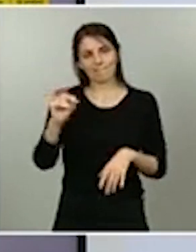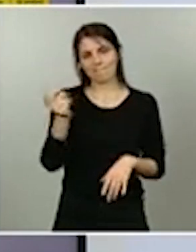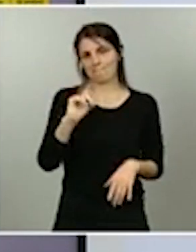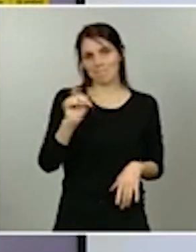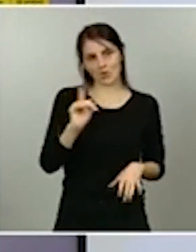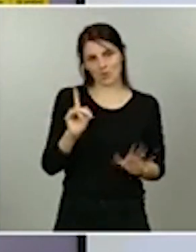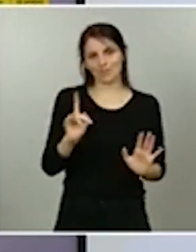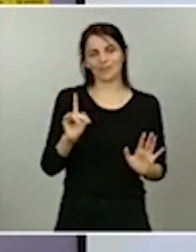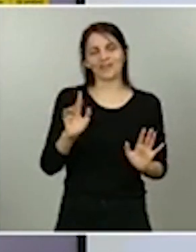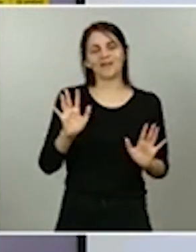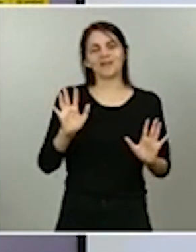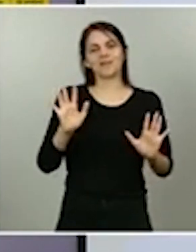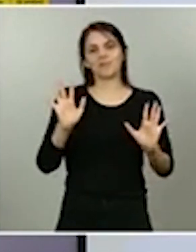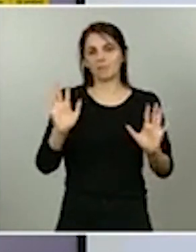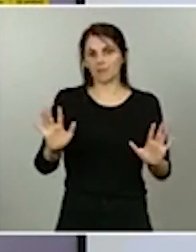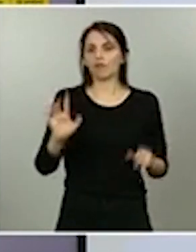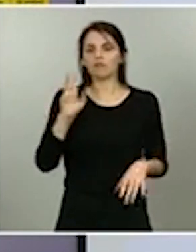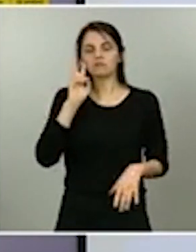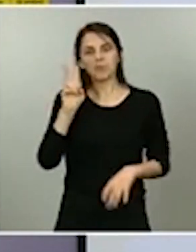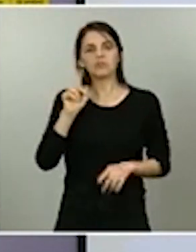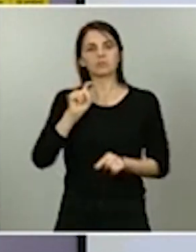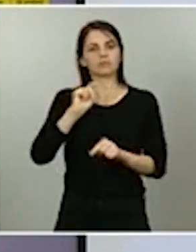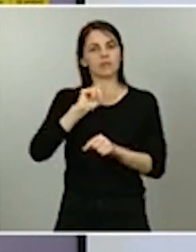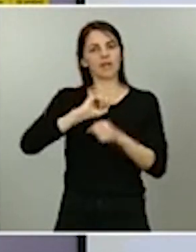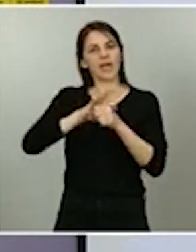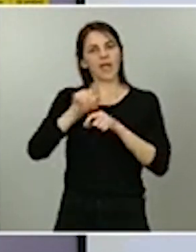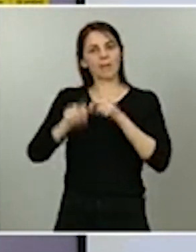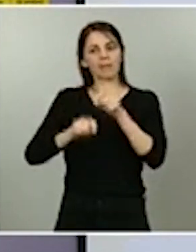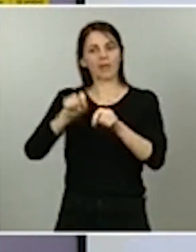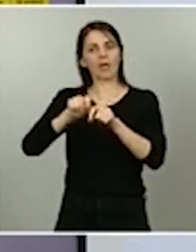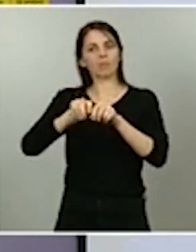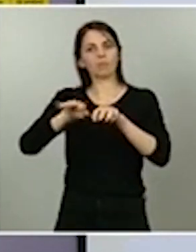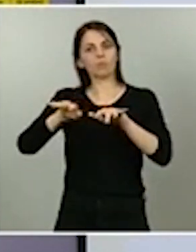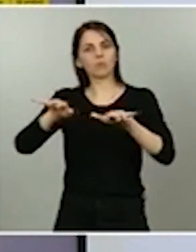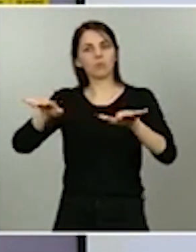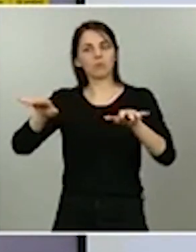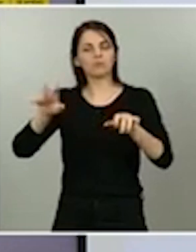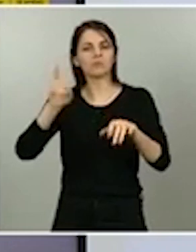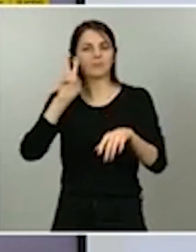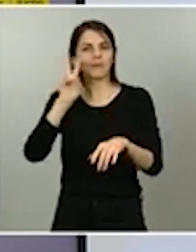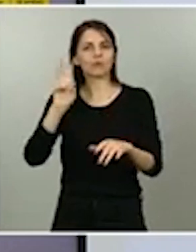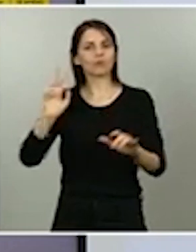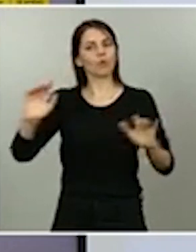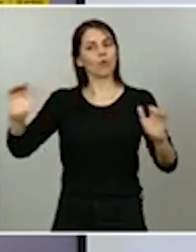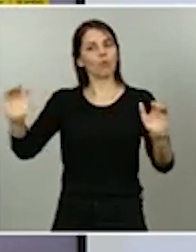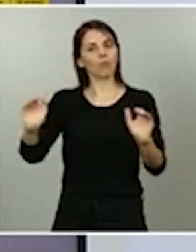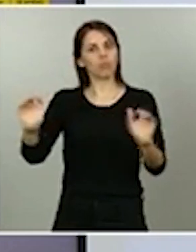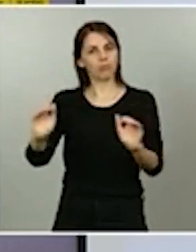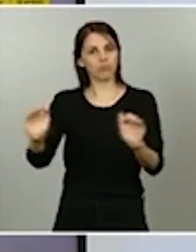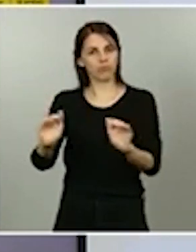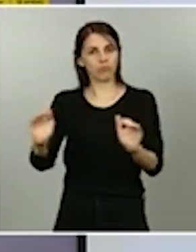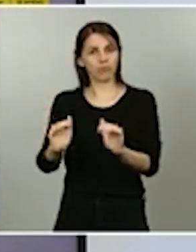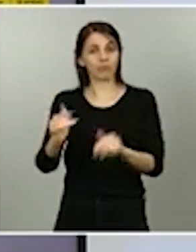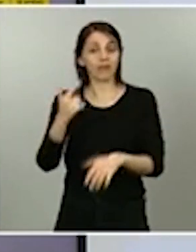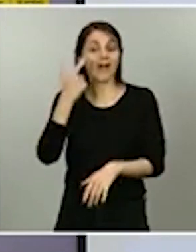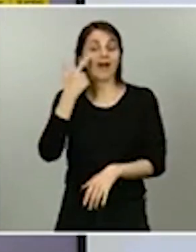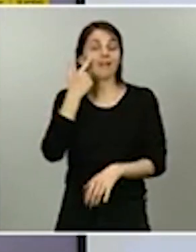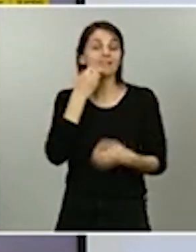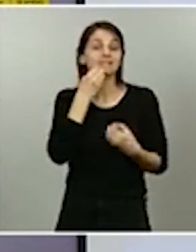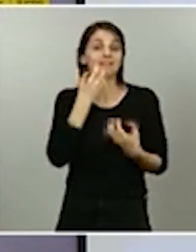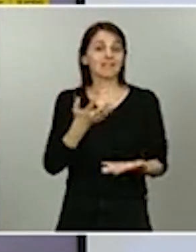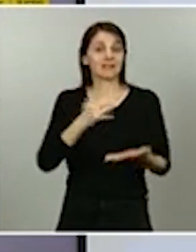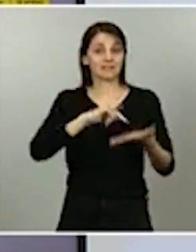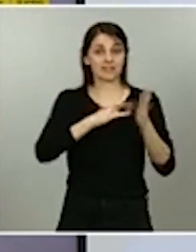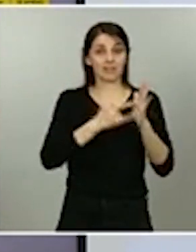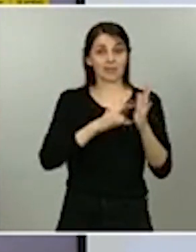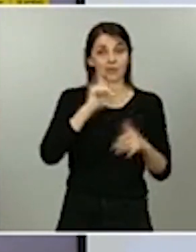verdad que la evolución de la epidemia ahora mismo estamos empezando a constatar, vamos a ver qué pasa estos días con este nuevo sistema de notificación, que la evolución